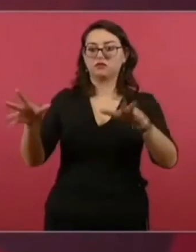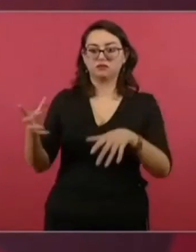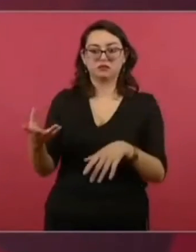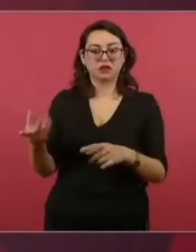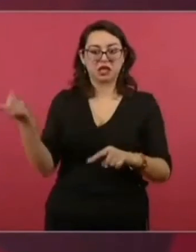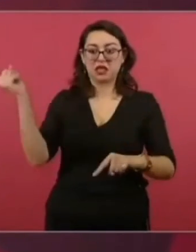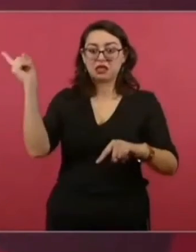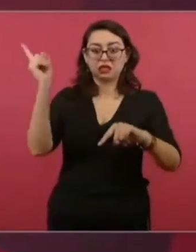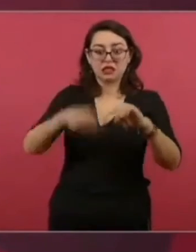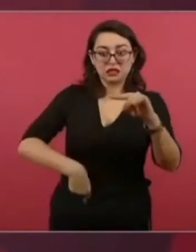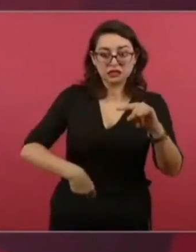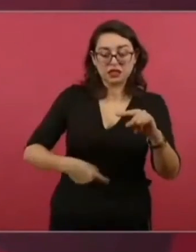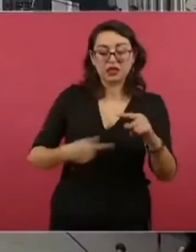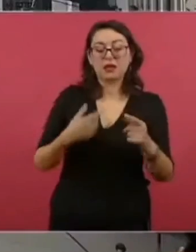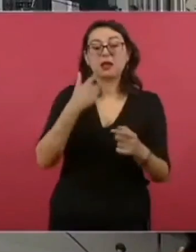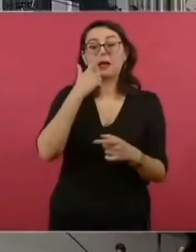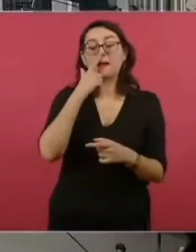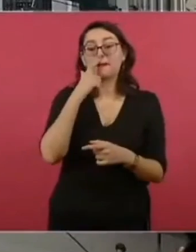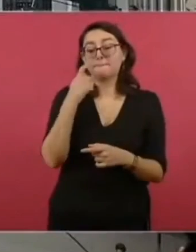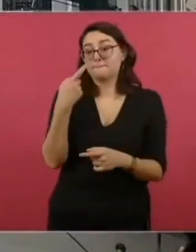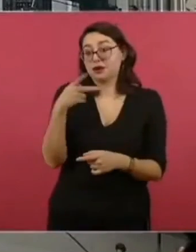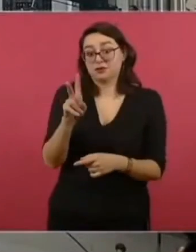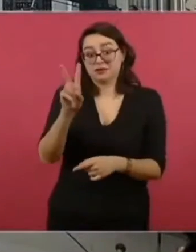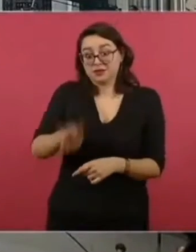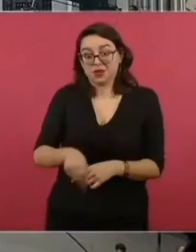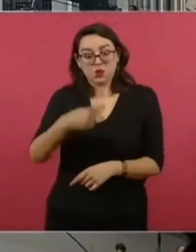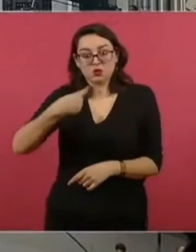Pero como no tiene fines de lucro lo que hacemos,